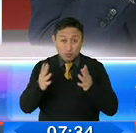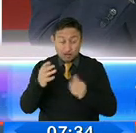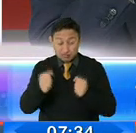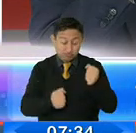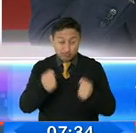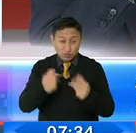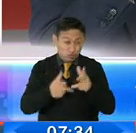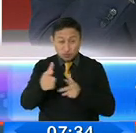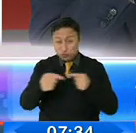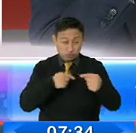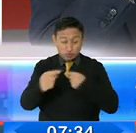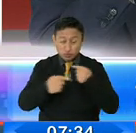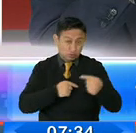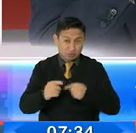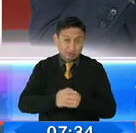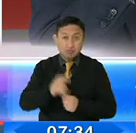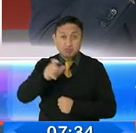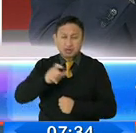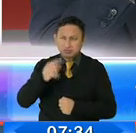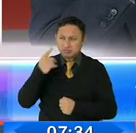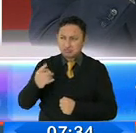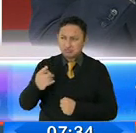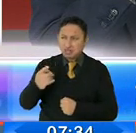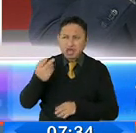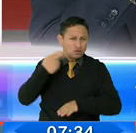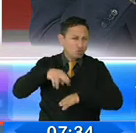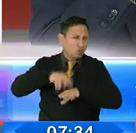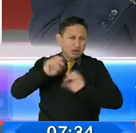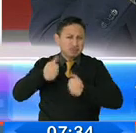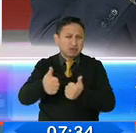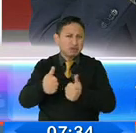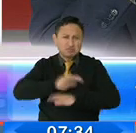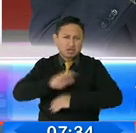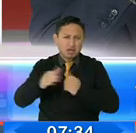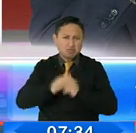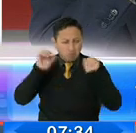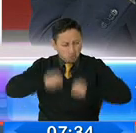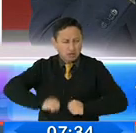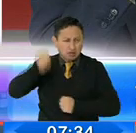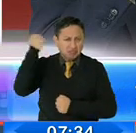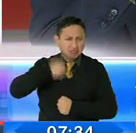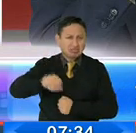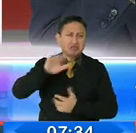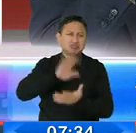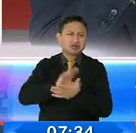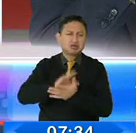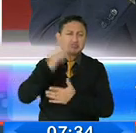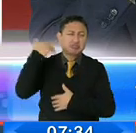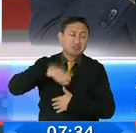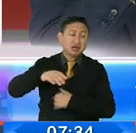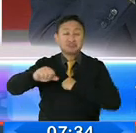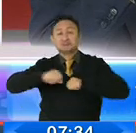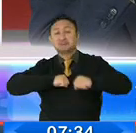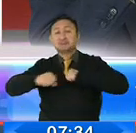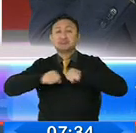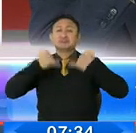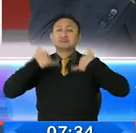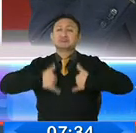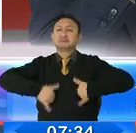demasiada movilidad, entonces la gente lo relaciona como que todo está normal y que ya podemos ir a hacer nuestras actividades